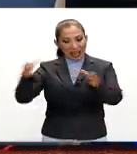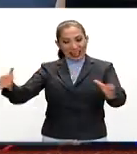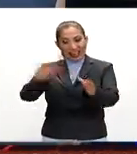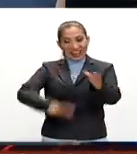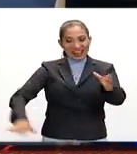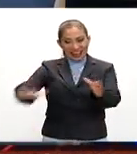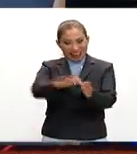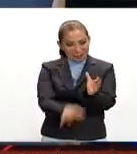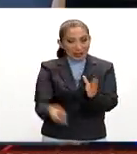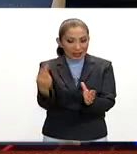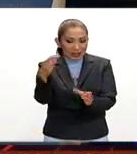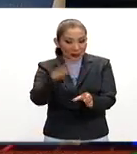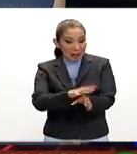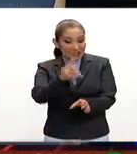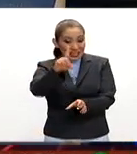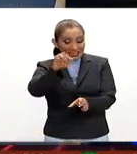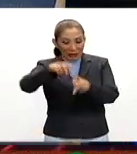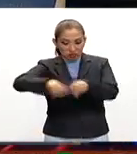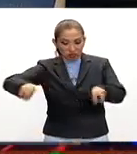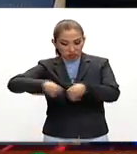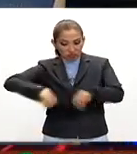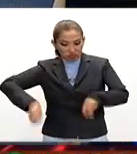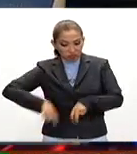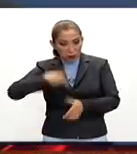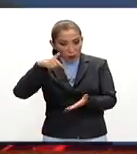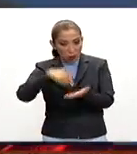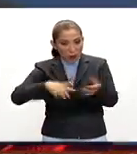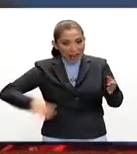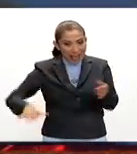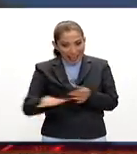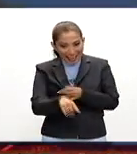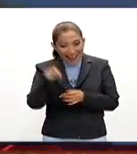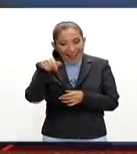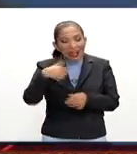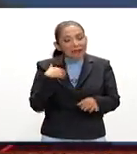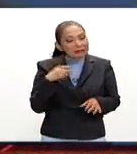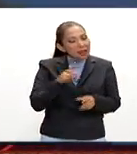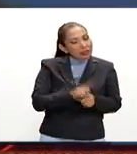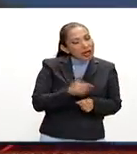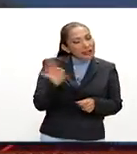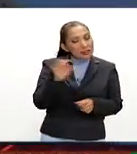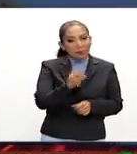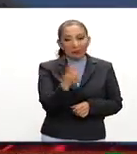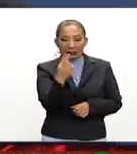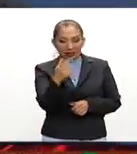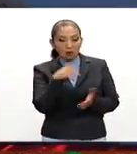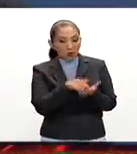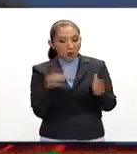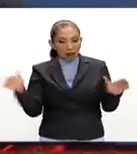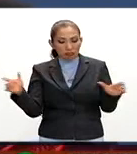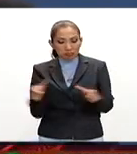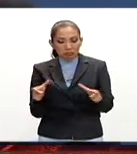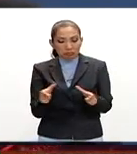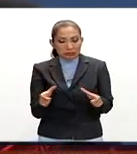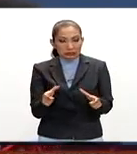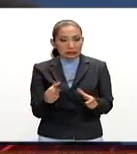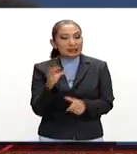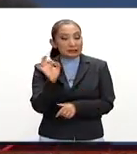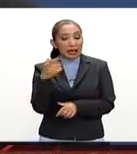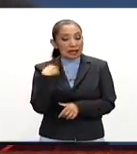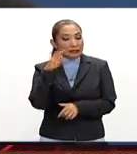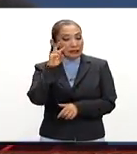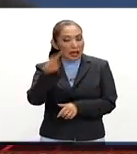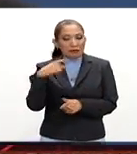puesta arriba porque requieren más de 30 caños. Pero ya se está hablando que por el momento, en este día, tienen ya 25 caños. Así que esta fue un